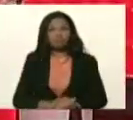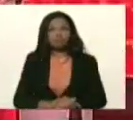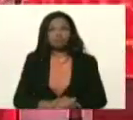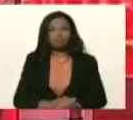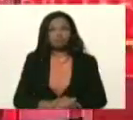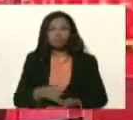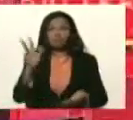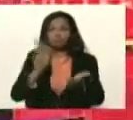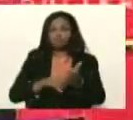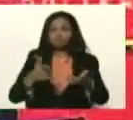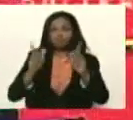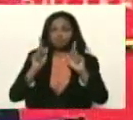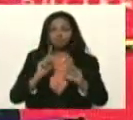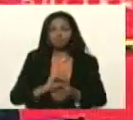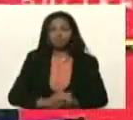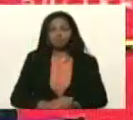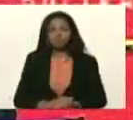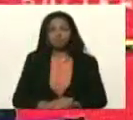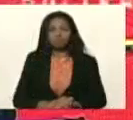cúmplase,